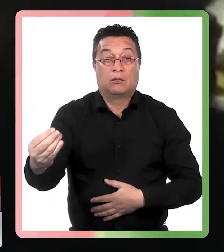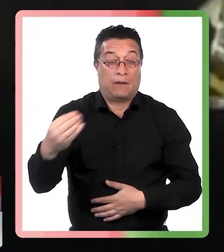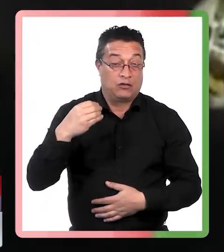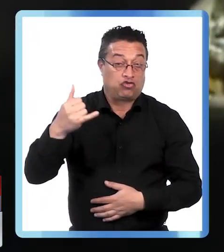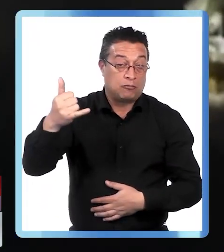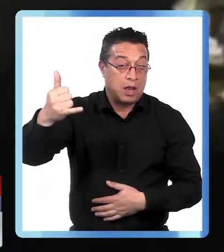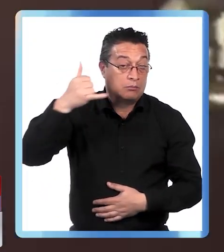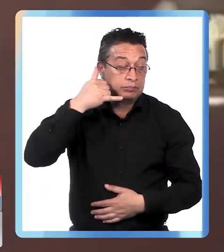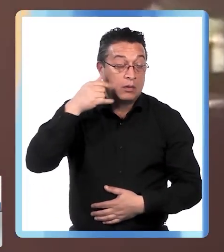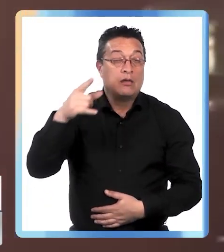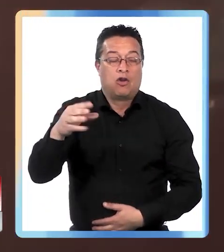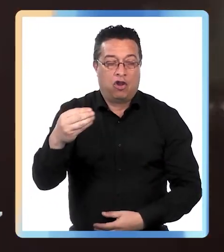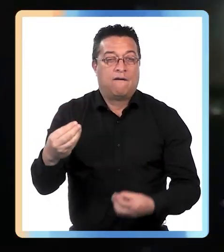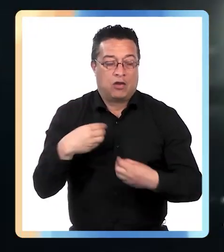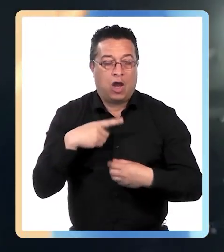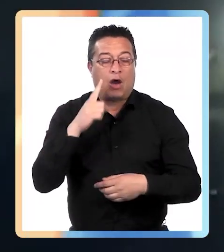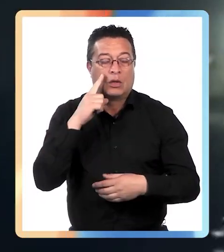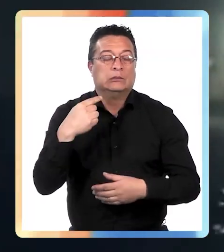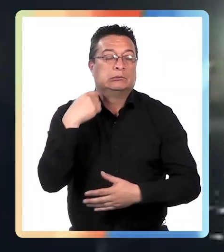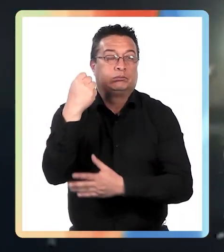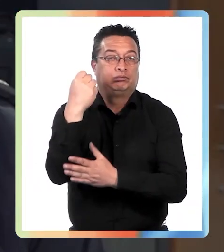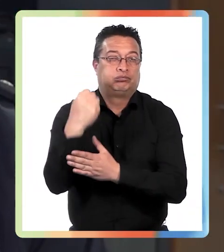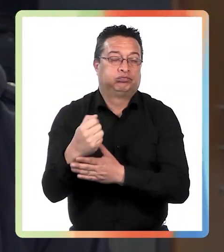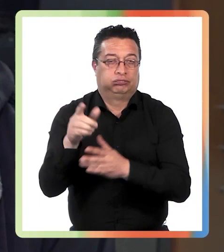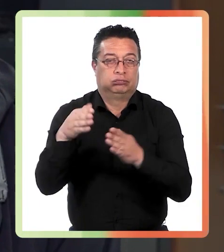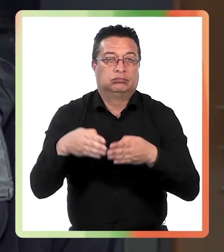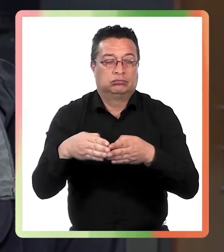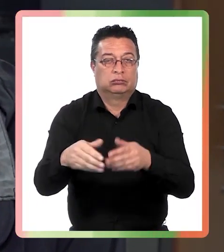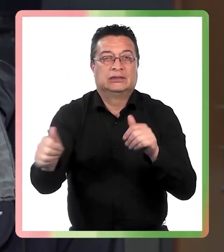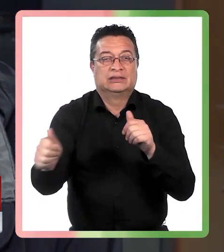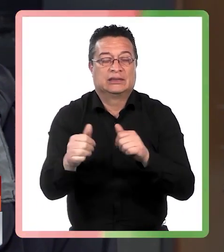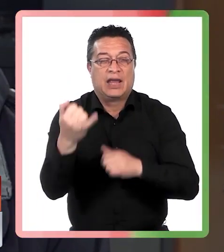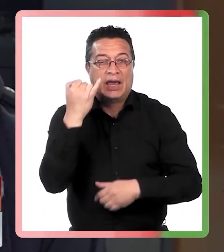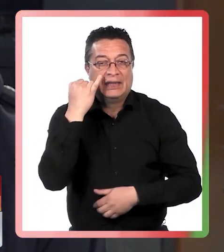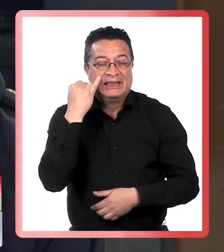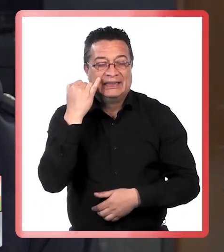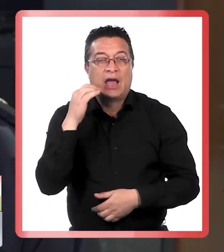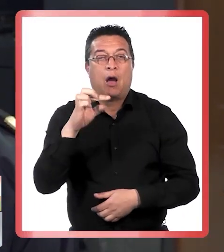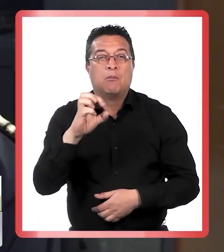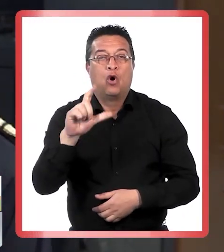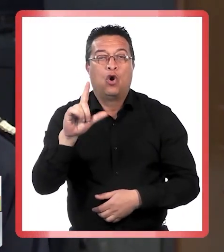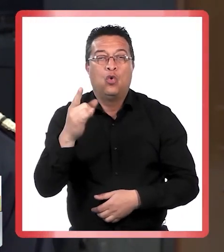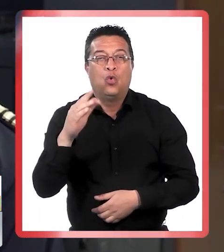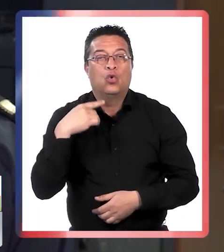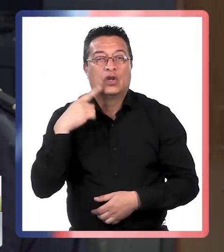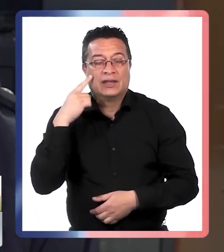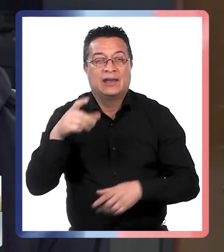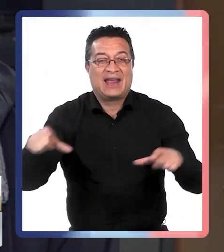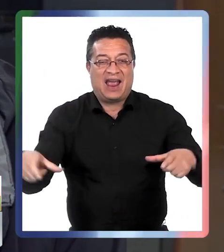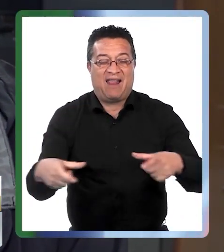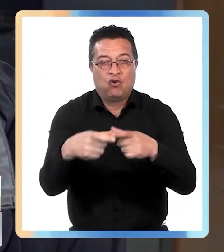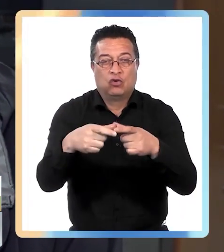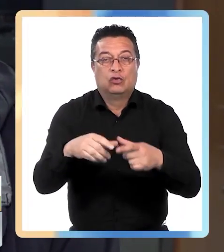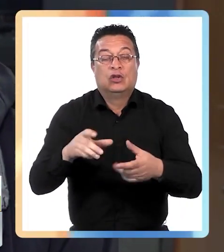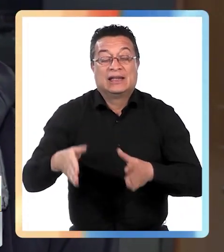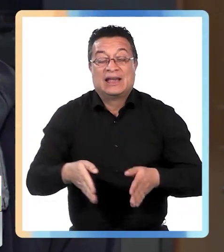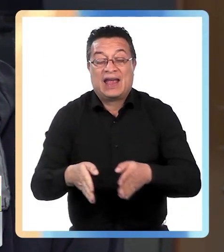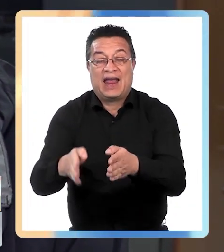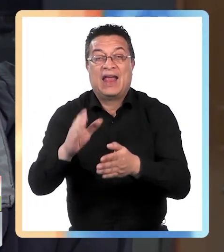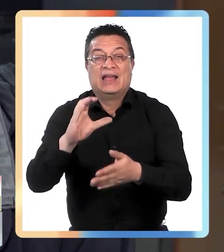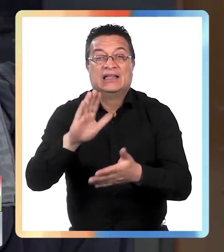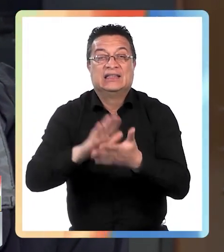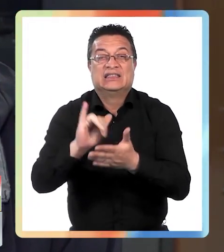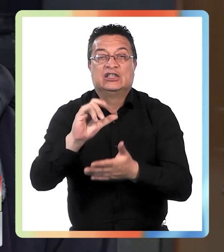telefónico informando que habría ocurrido un accidente marítimo en cercanías de Isla Puluki, acá en la comuna de Calbuco, ya en el canal Chihuapi,